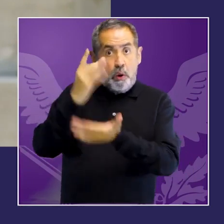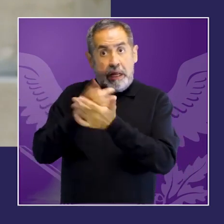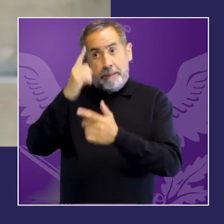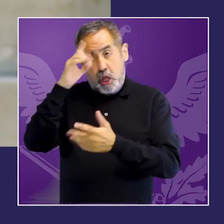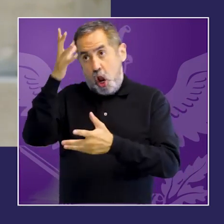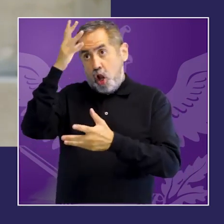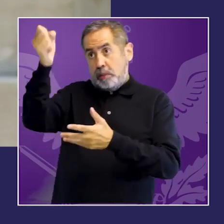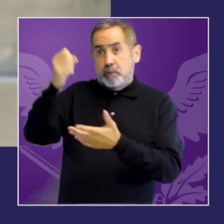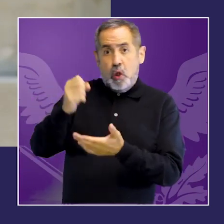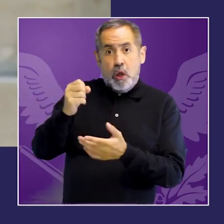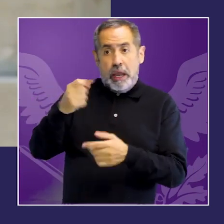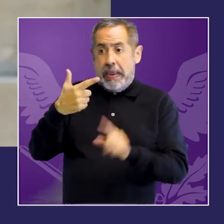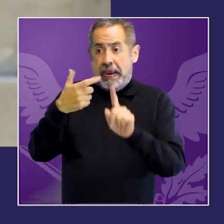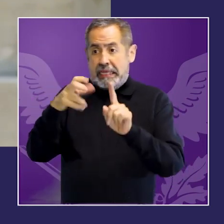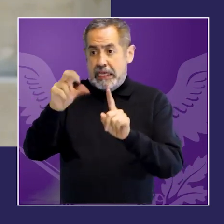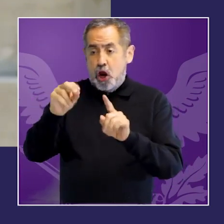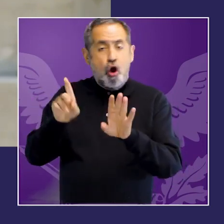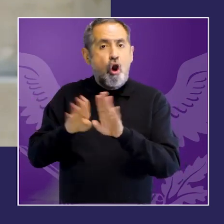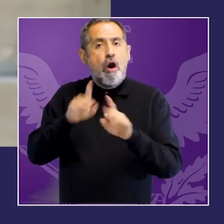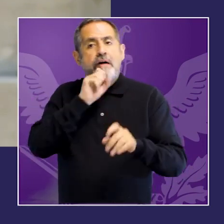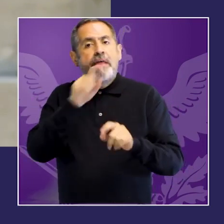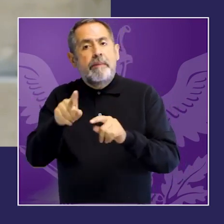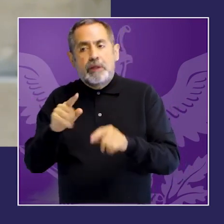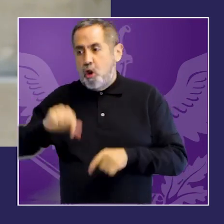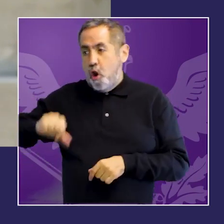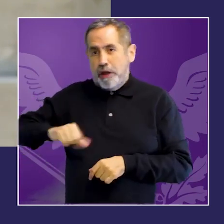rural urbana profesional pobre